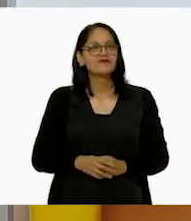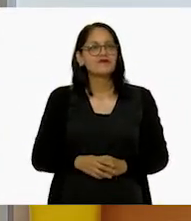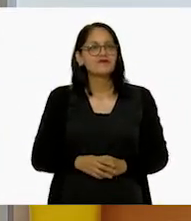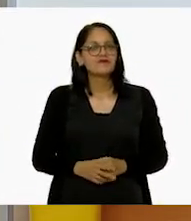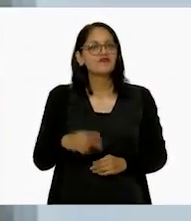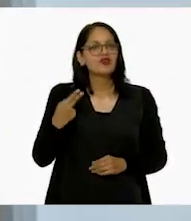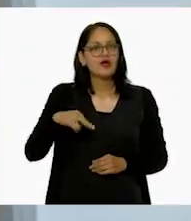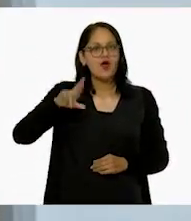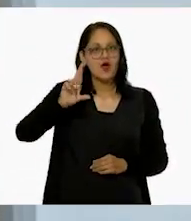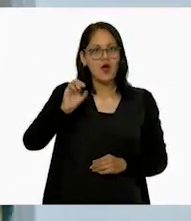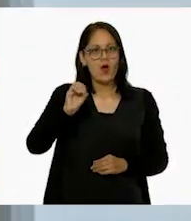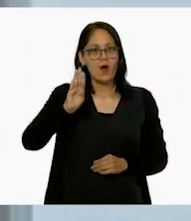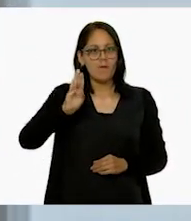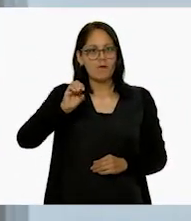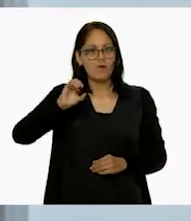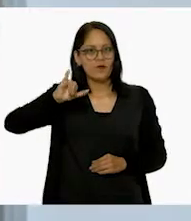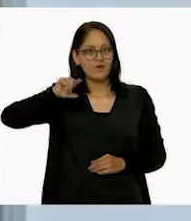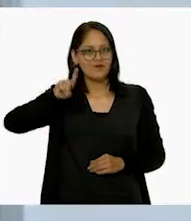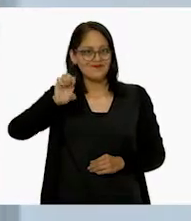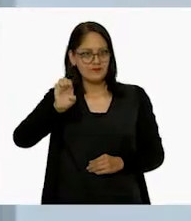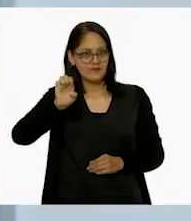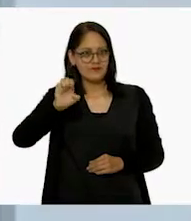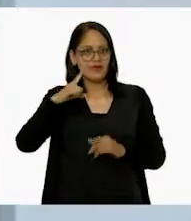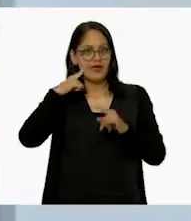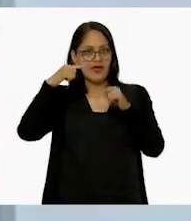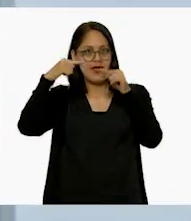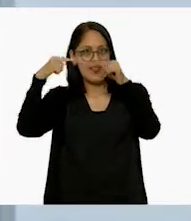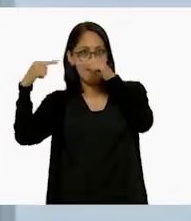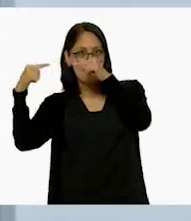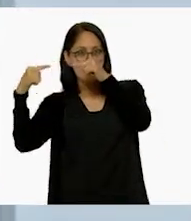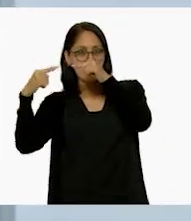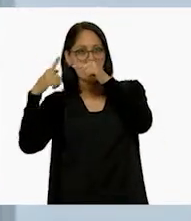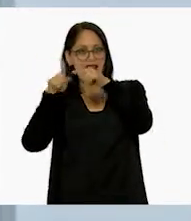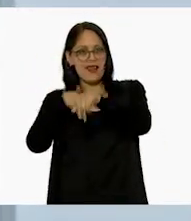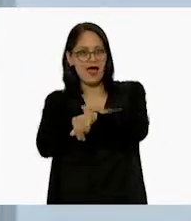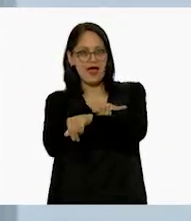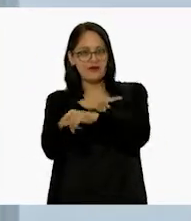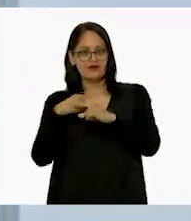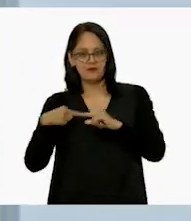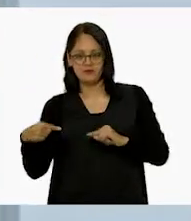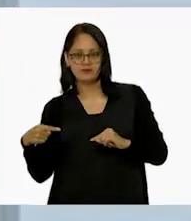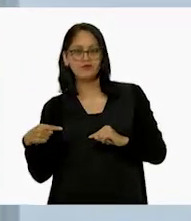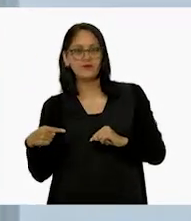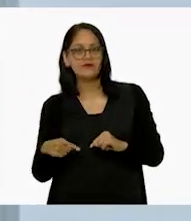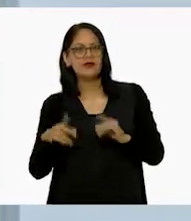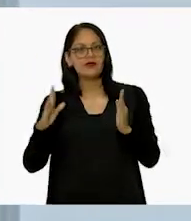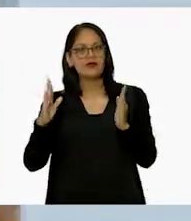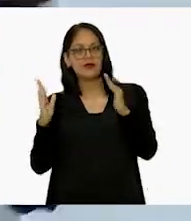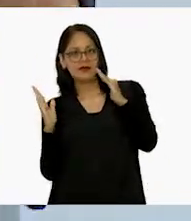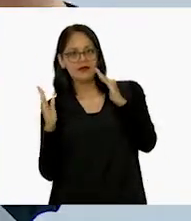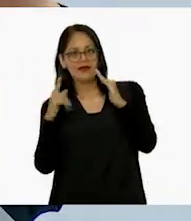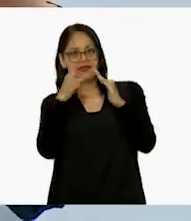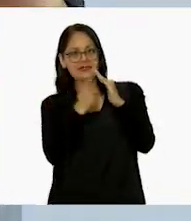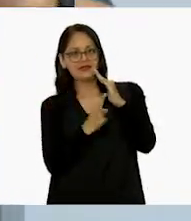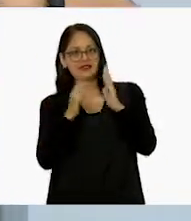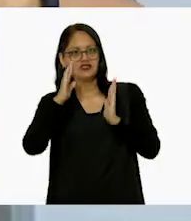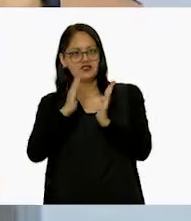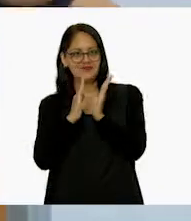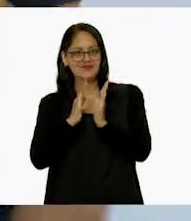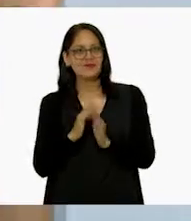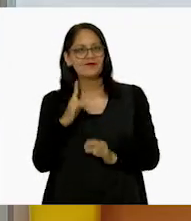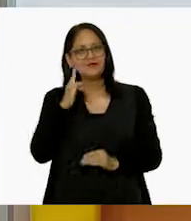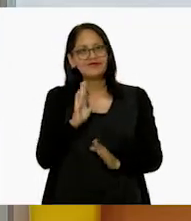romboide. Dos lados largos y dos lados cortos que están